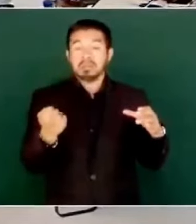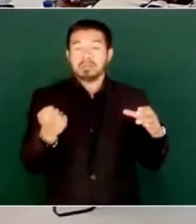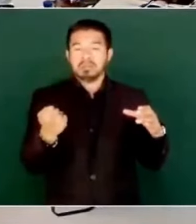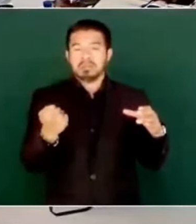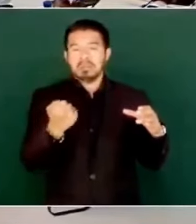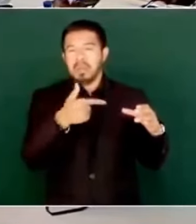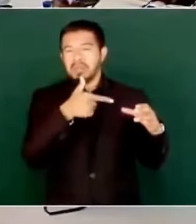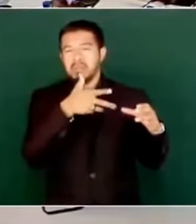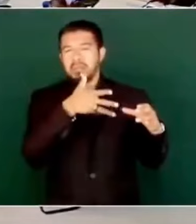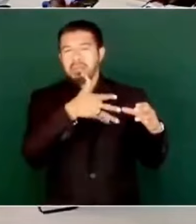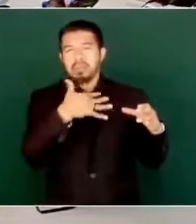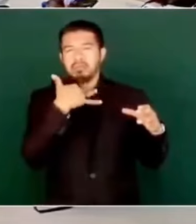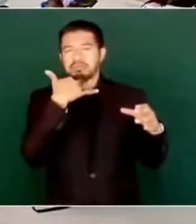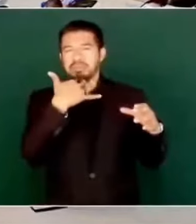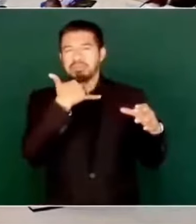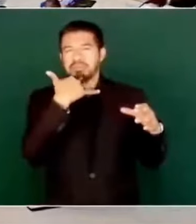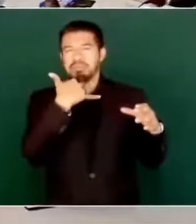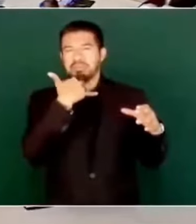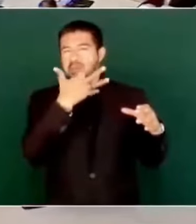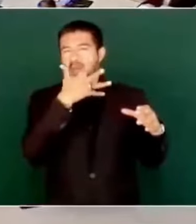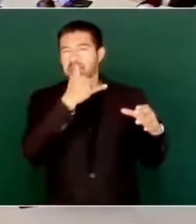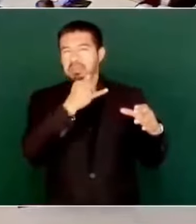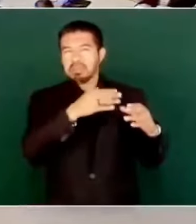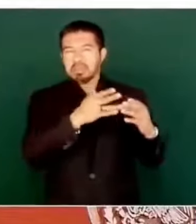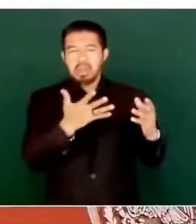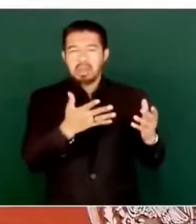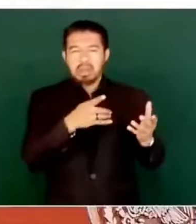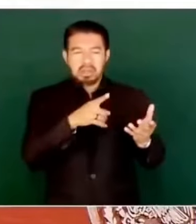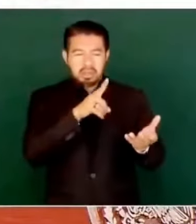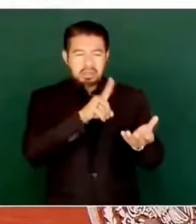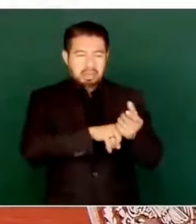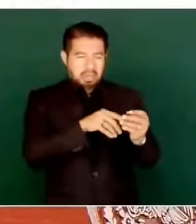escrúpulos morales de ninguna índole.